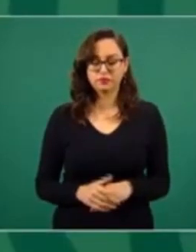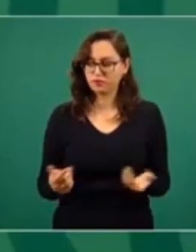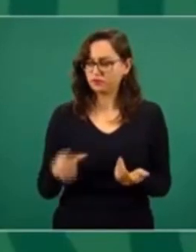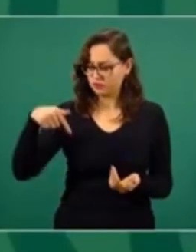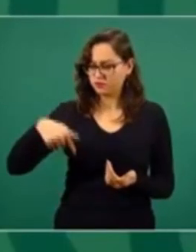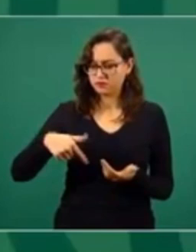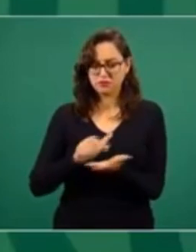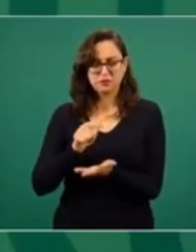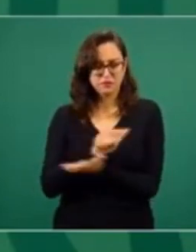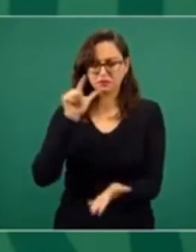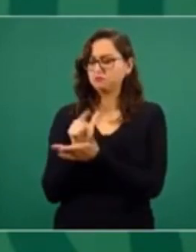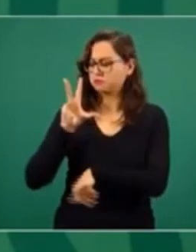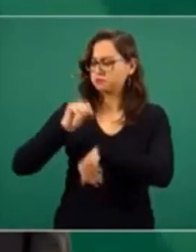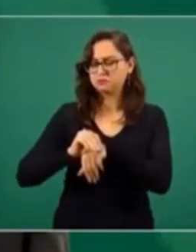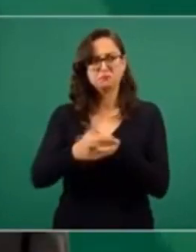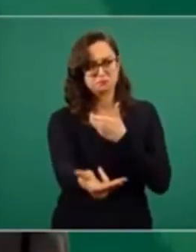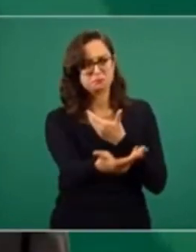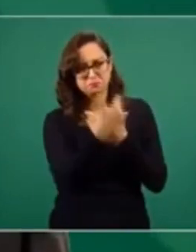asilo y nuestra tradición,